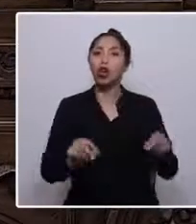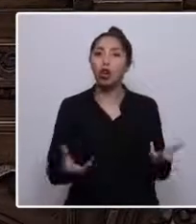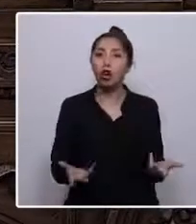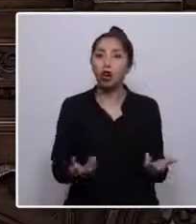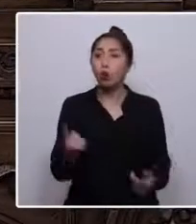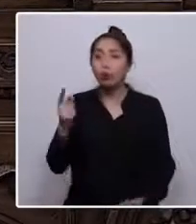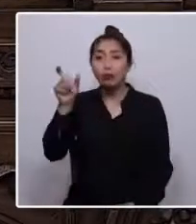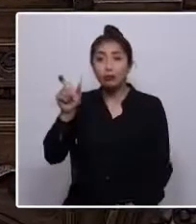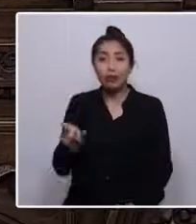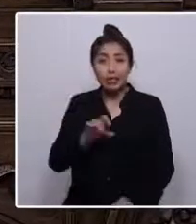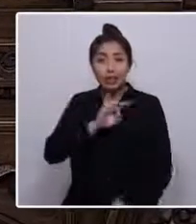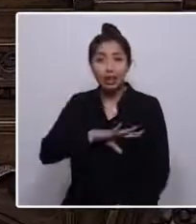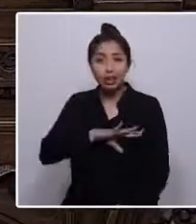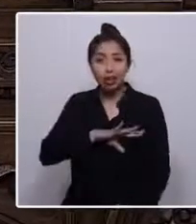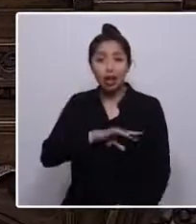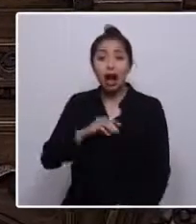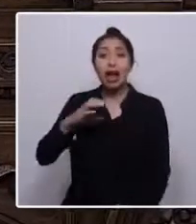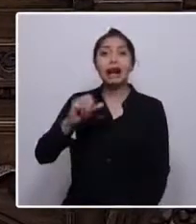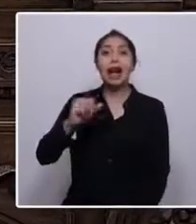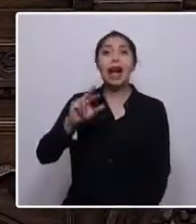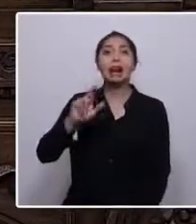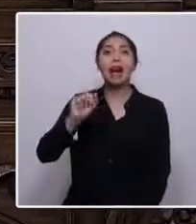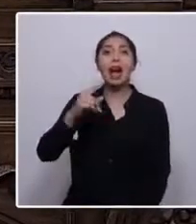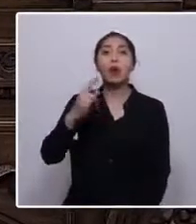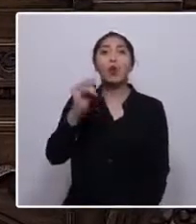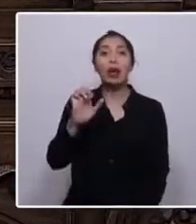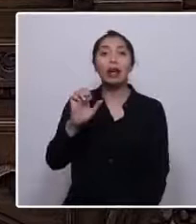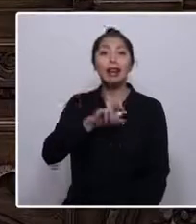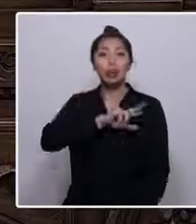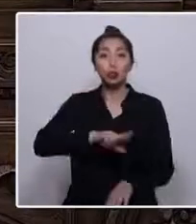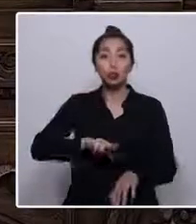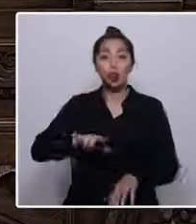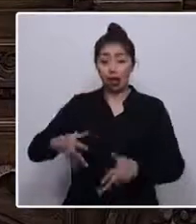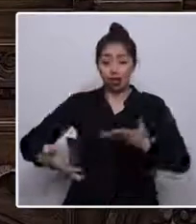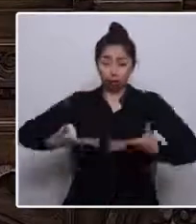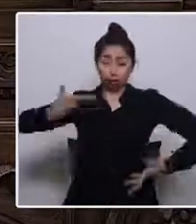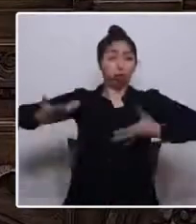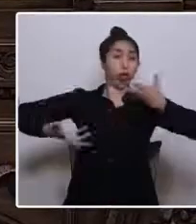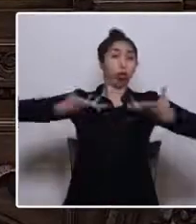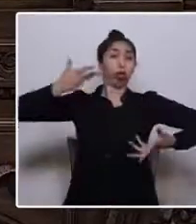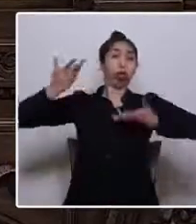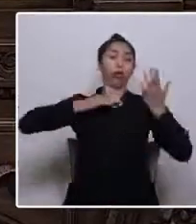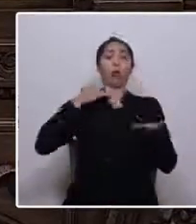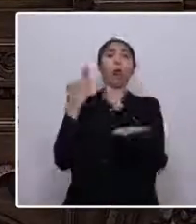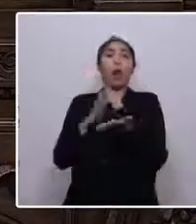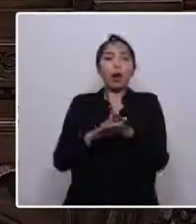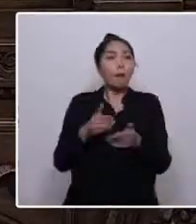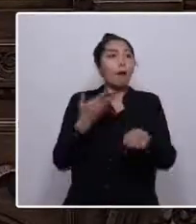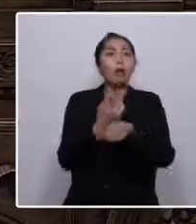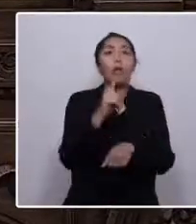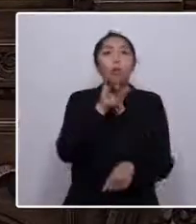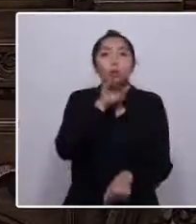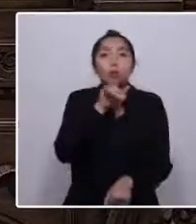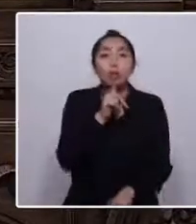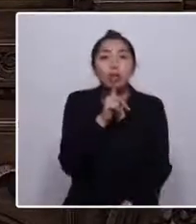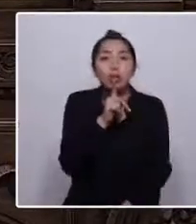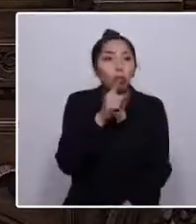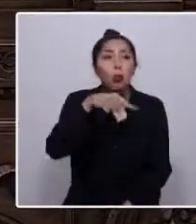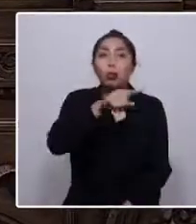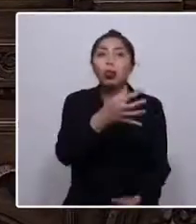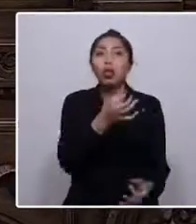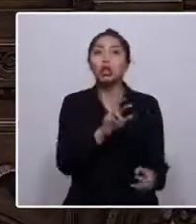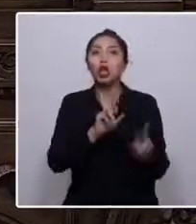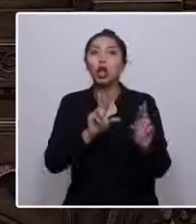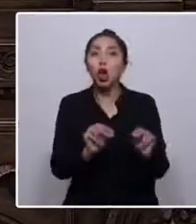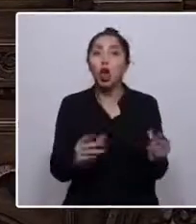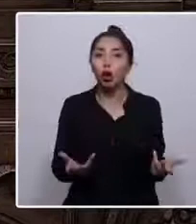quemado vivo en Caragüe, como si la vida de Hernán Ayén de Ponce valiera menos que la vida de otras personas. Esa es la historia que